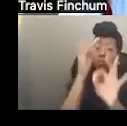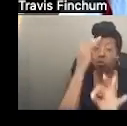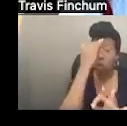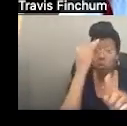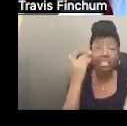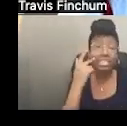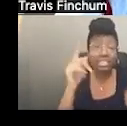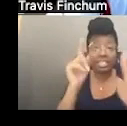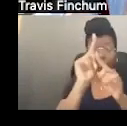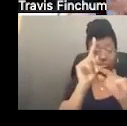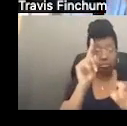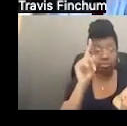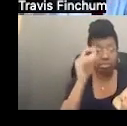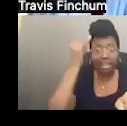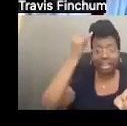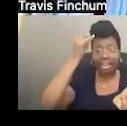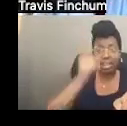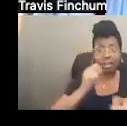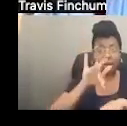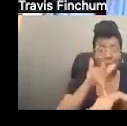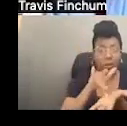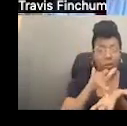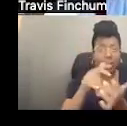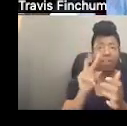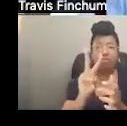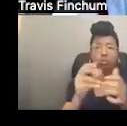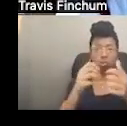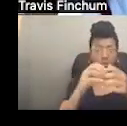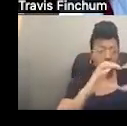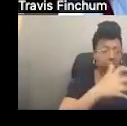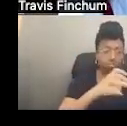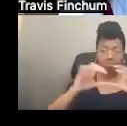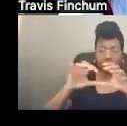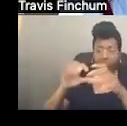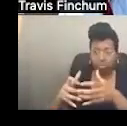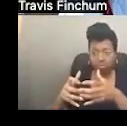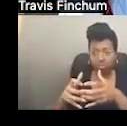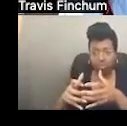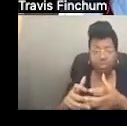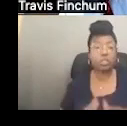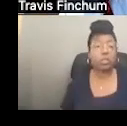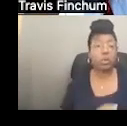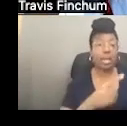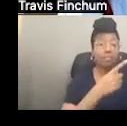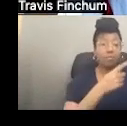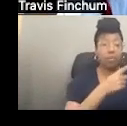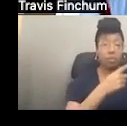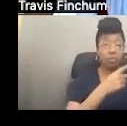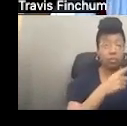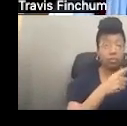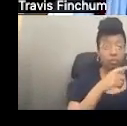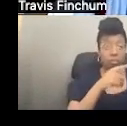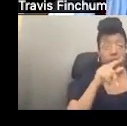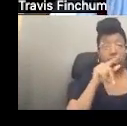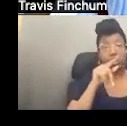hacer es que podemos hacer una línea en la mitad. Aquí están las dos categorías de fideicomisos. Tenemos el fideicomiso